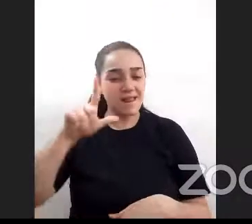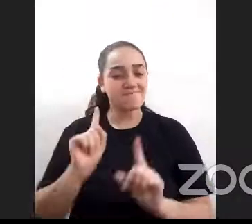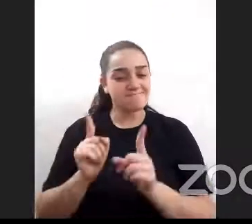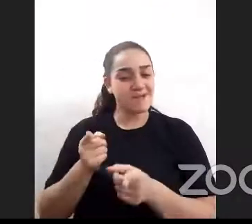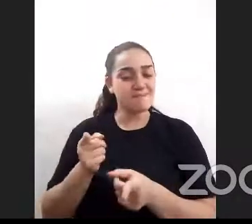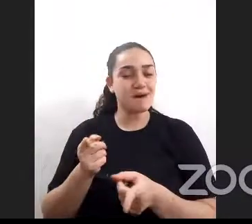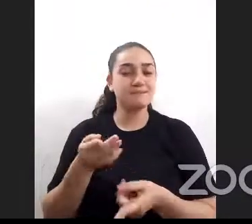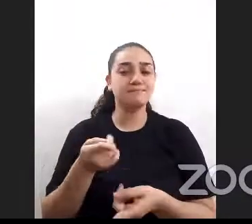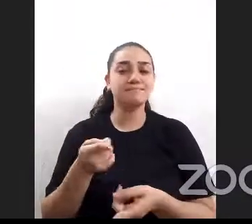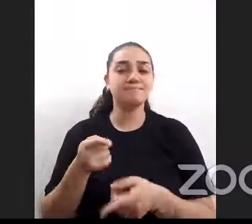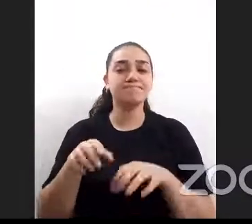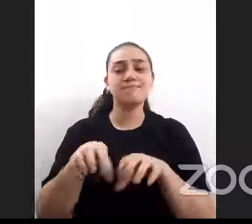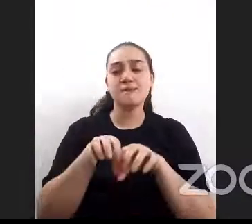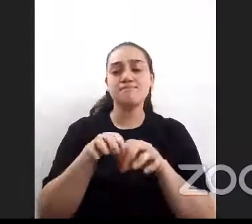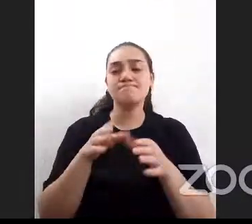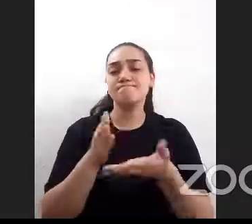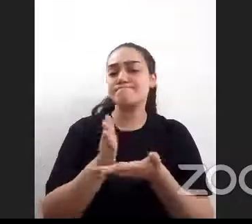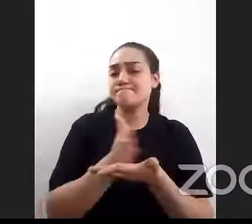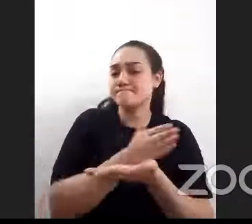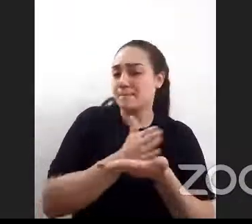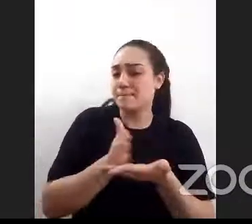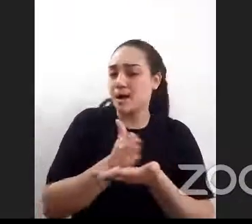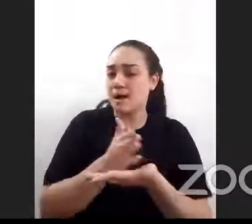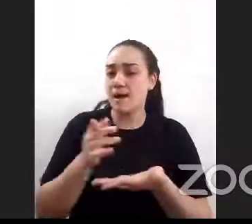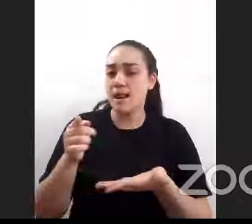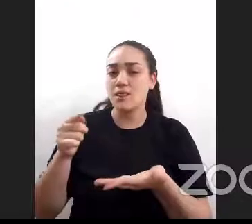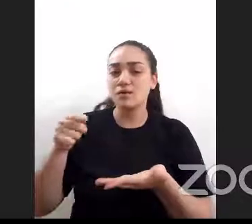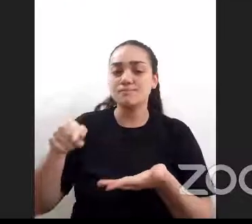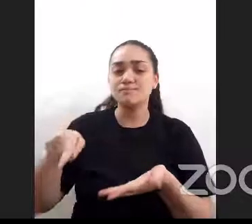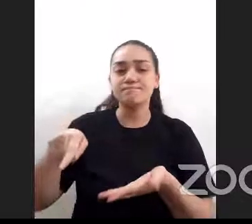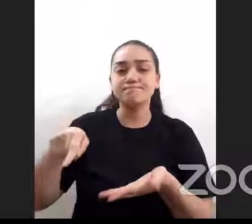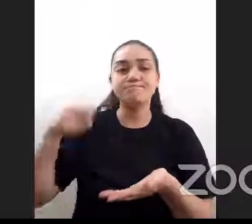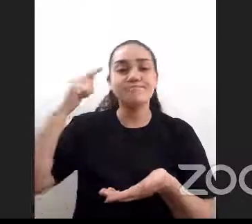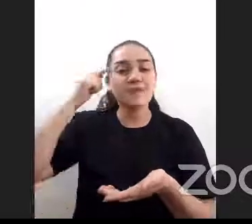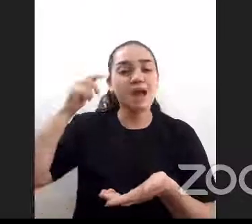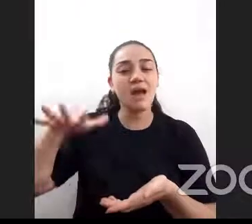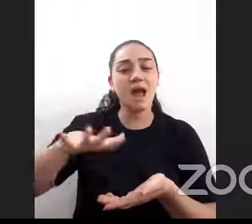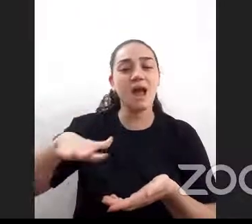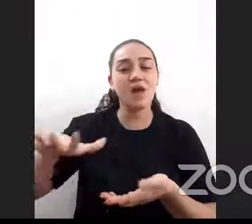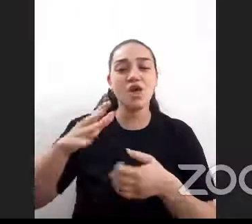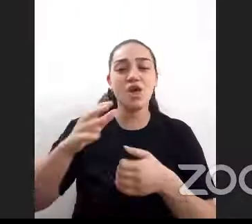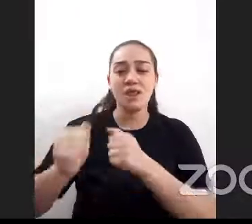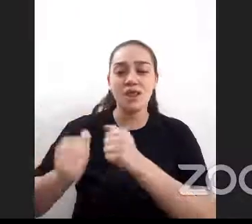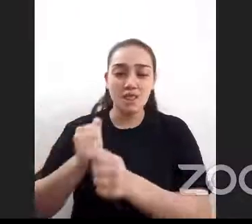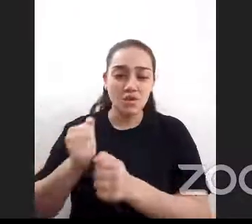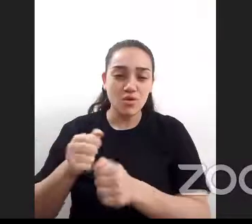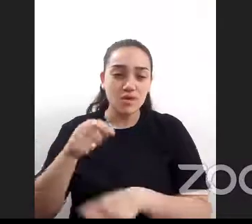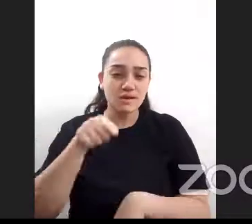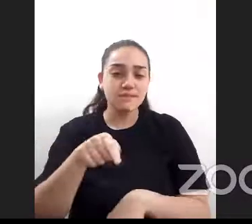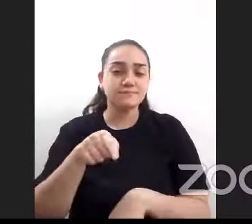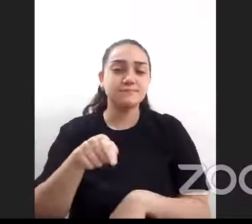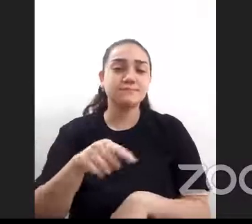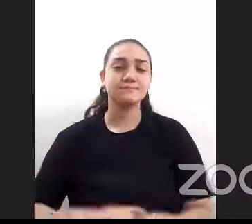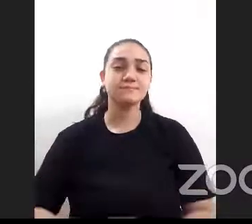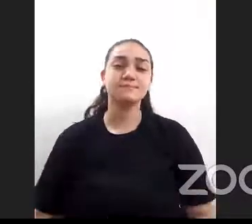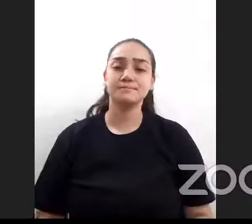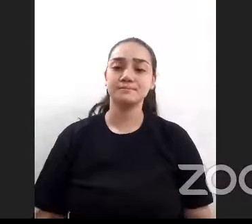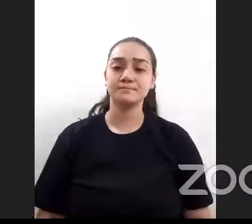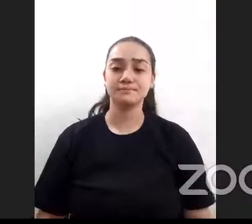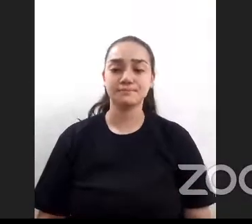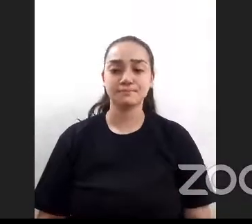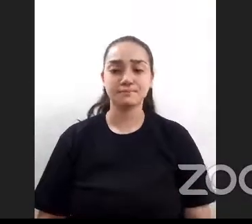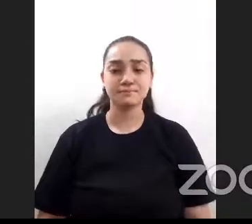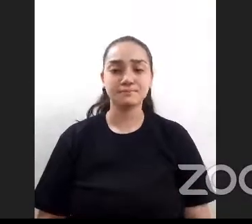separando lo que es las necesidades del agro como industria con todo lo que pueden ser los procesos de IoT y demás sin